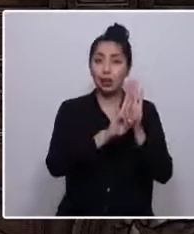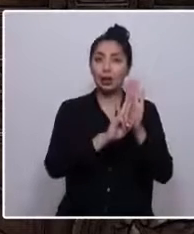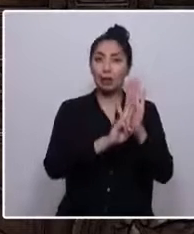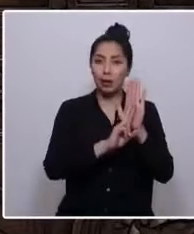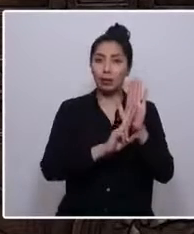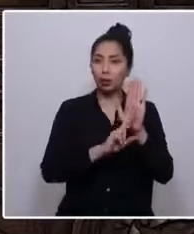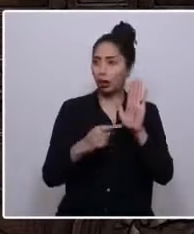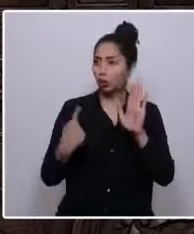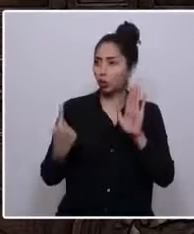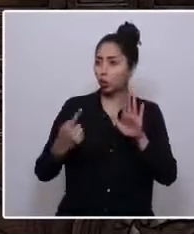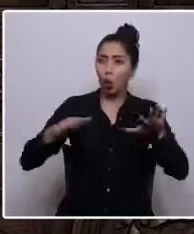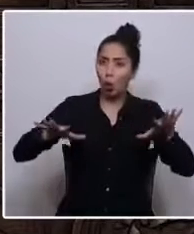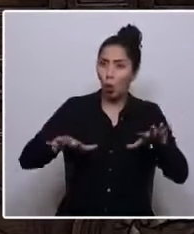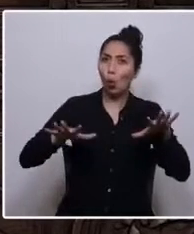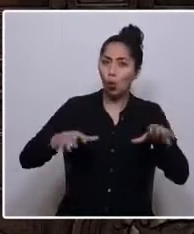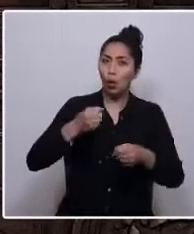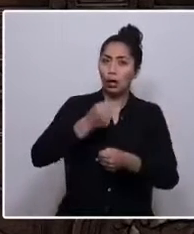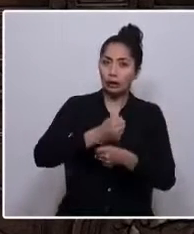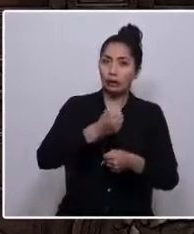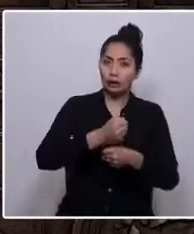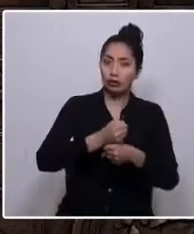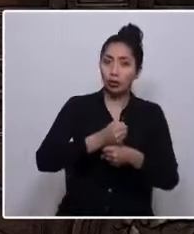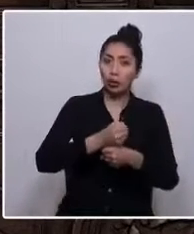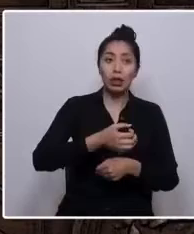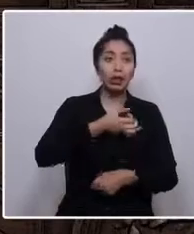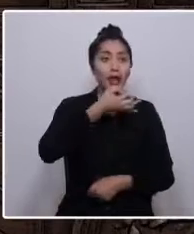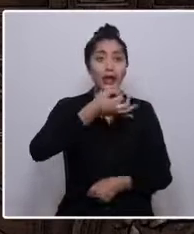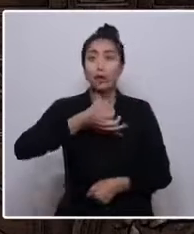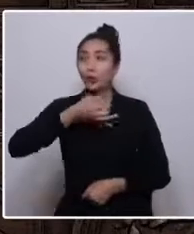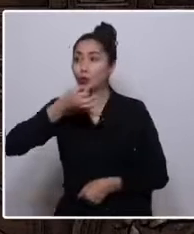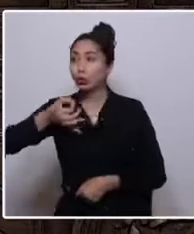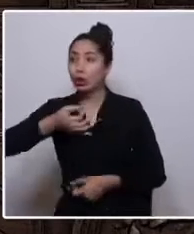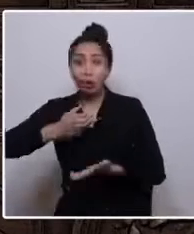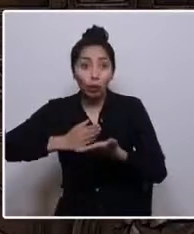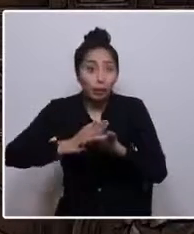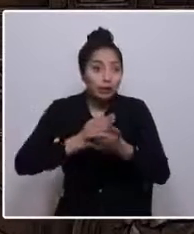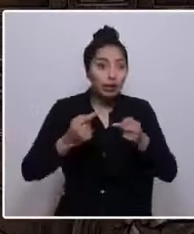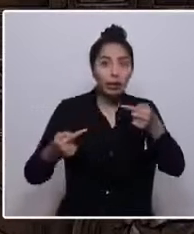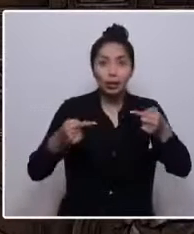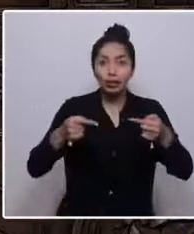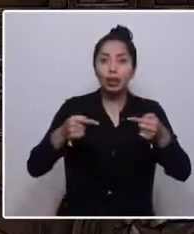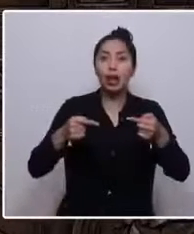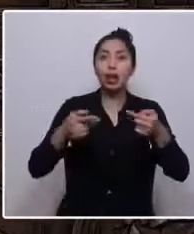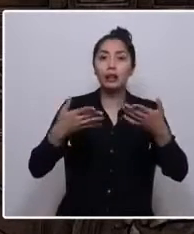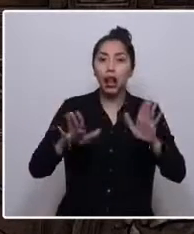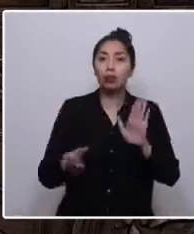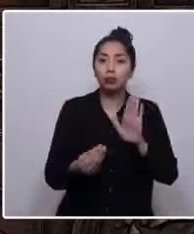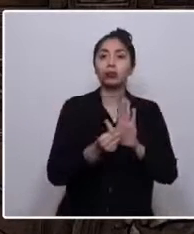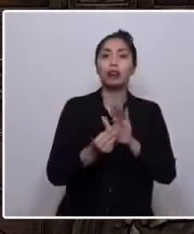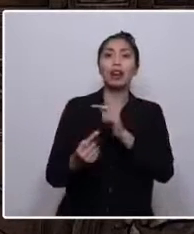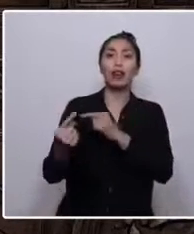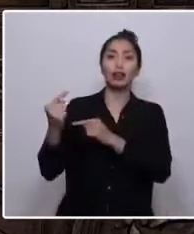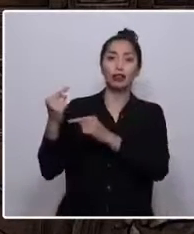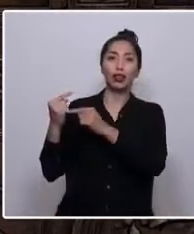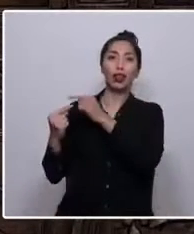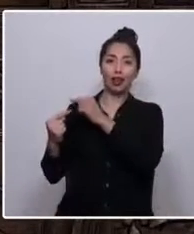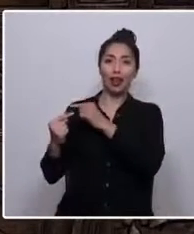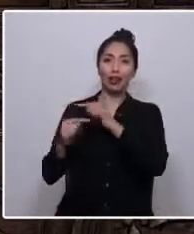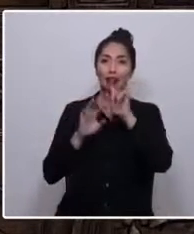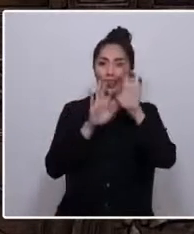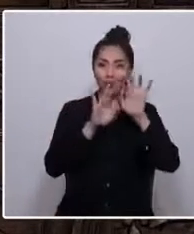trabajamos. Los discursos de apertura formarán parte de la historia de la construcción de esta Constitución.